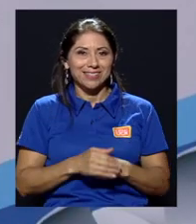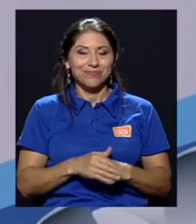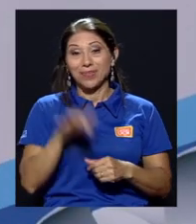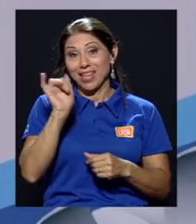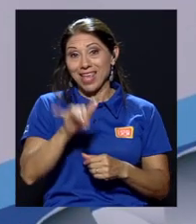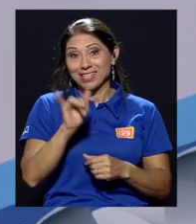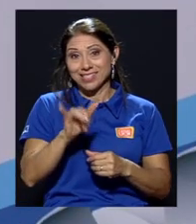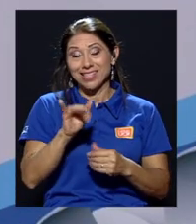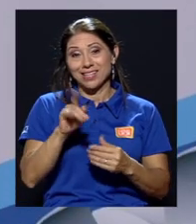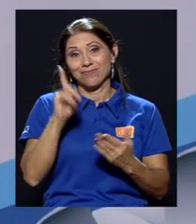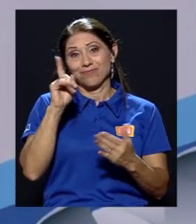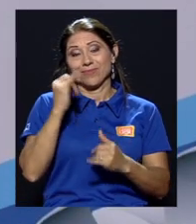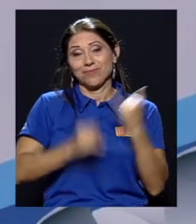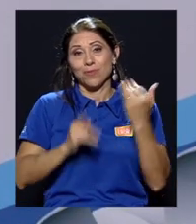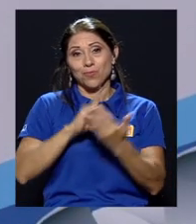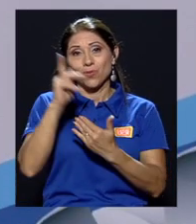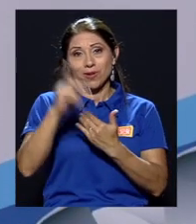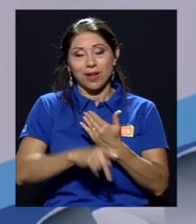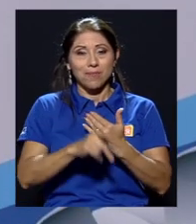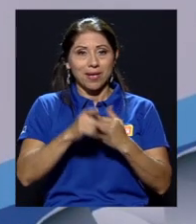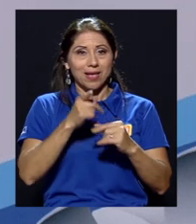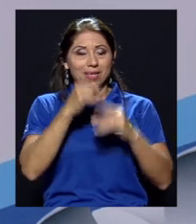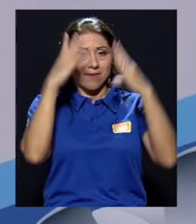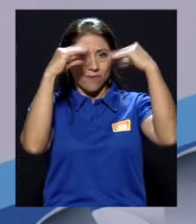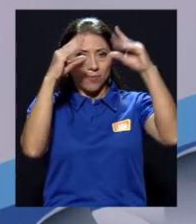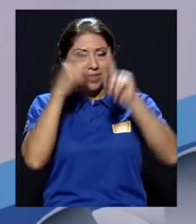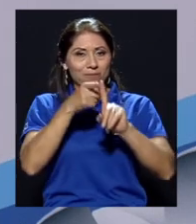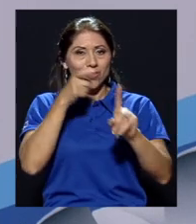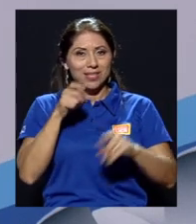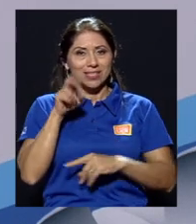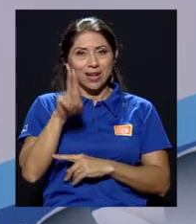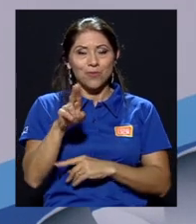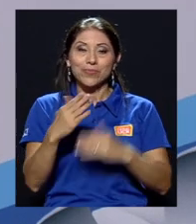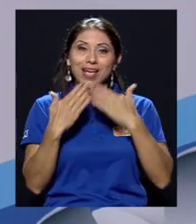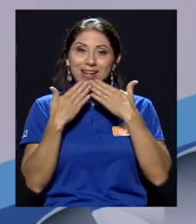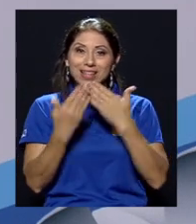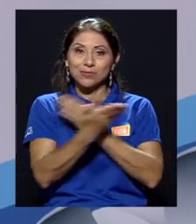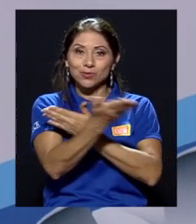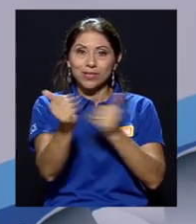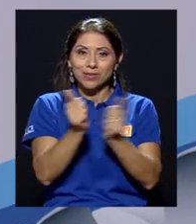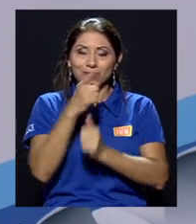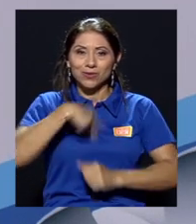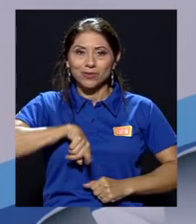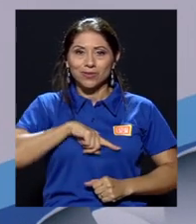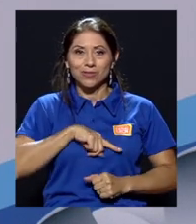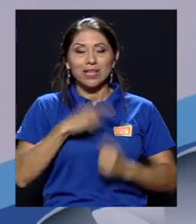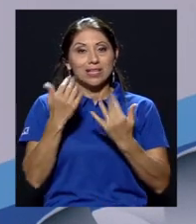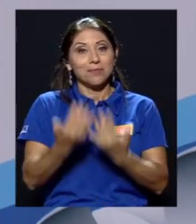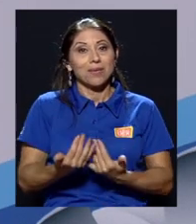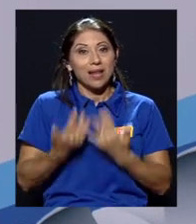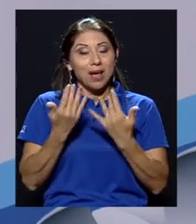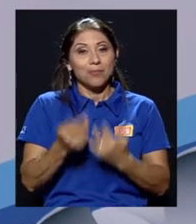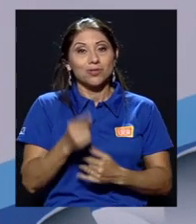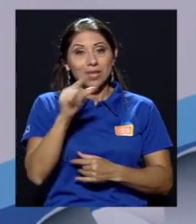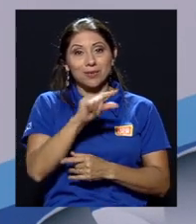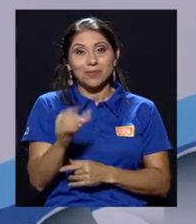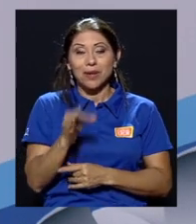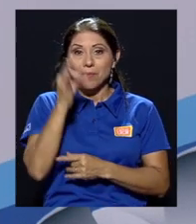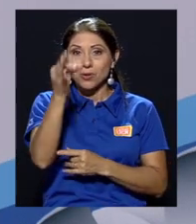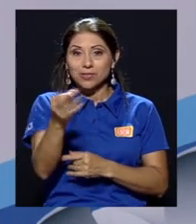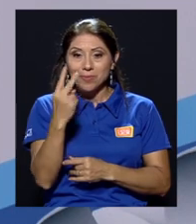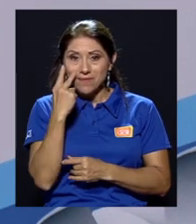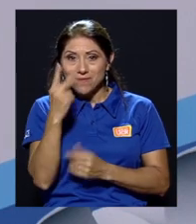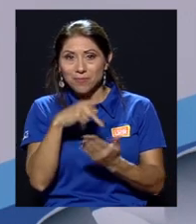llegamos a una edición más de su informativo desde la U. Le agradecemos su compañía y esperamos que nos siga la siguiente semana para